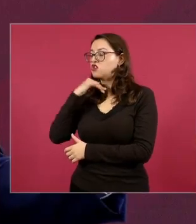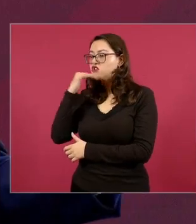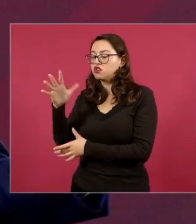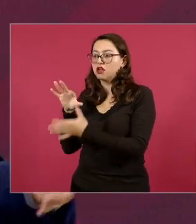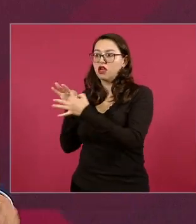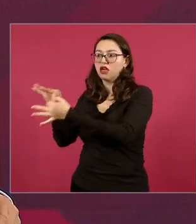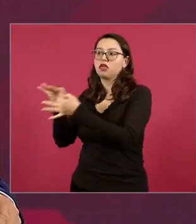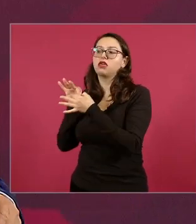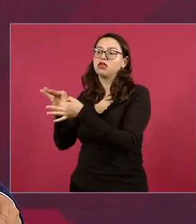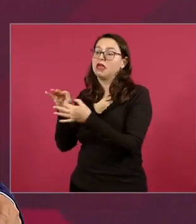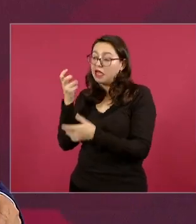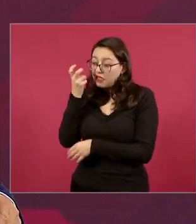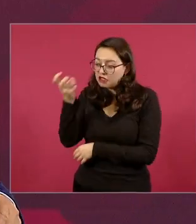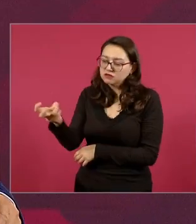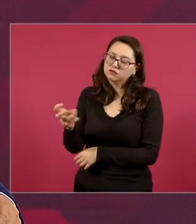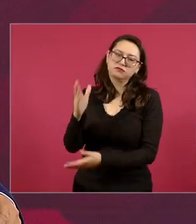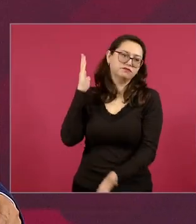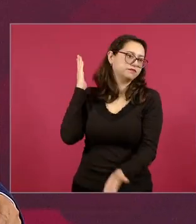organizada